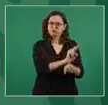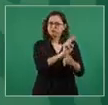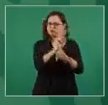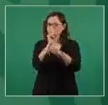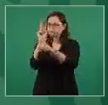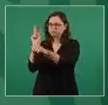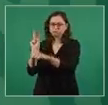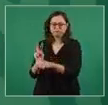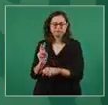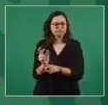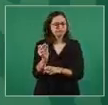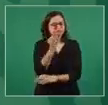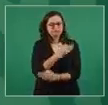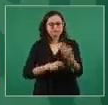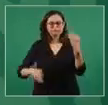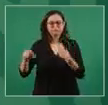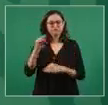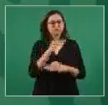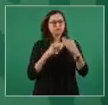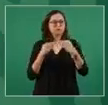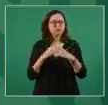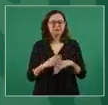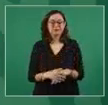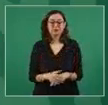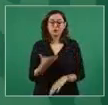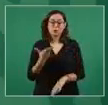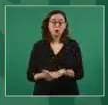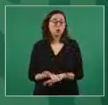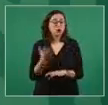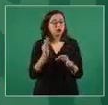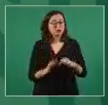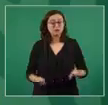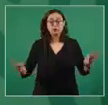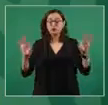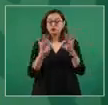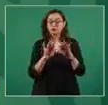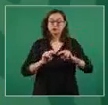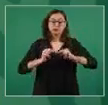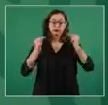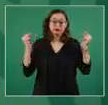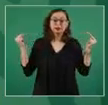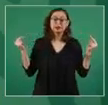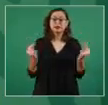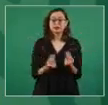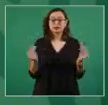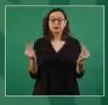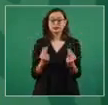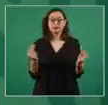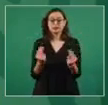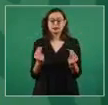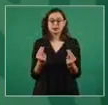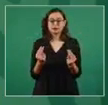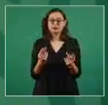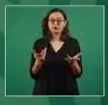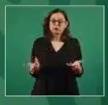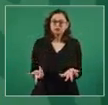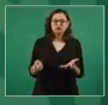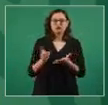que combatir el contrabando, seguir